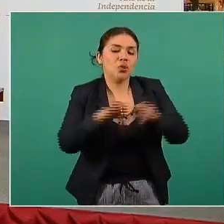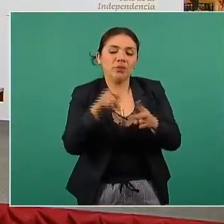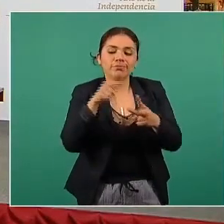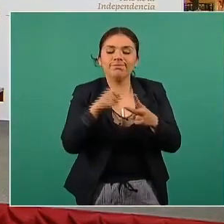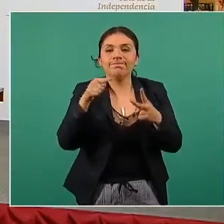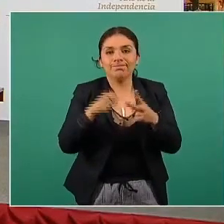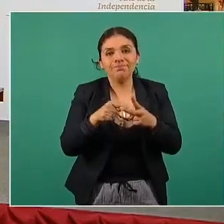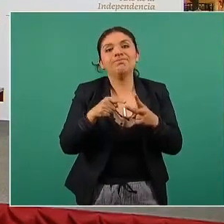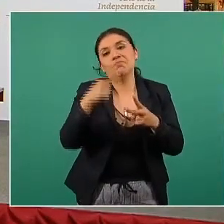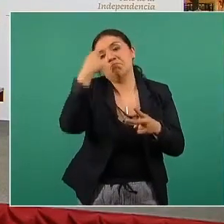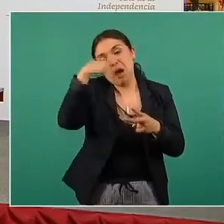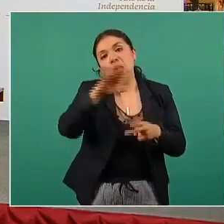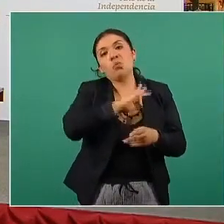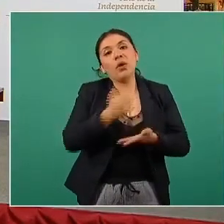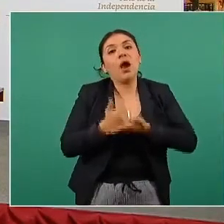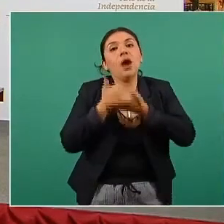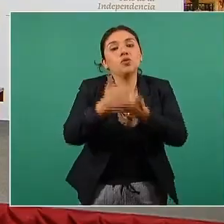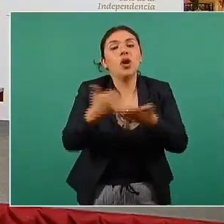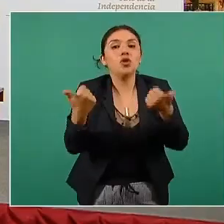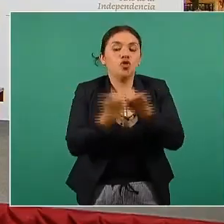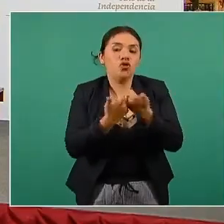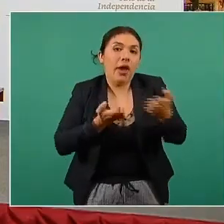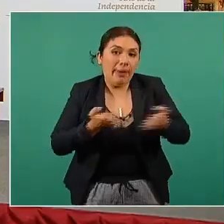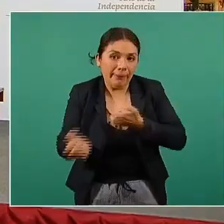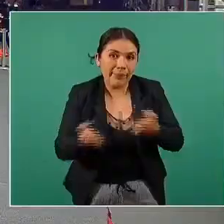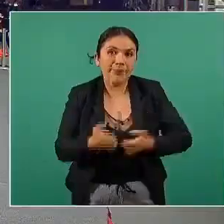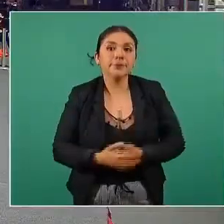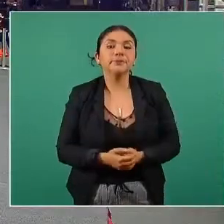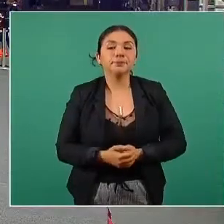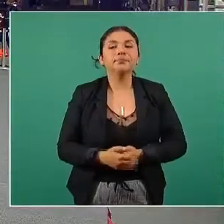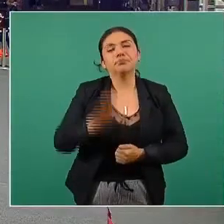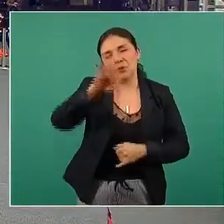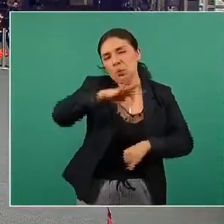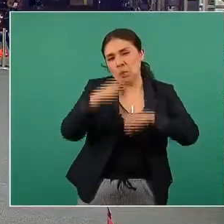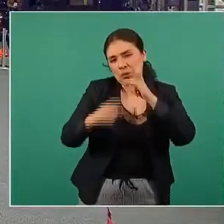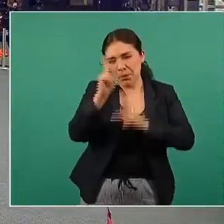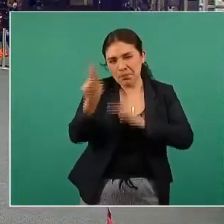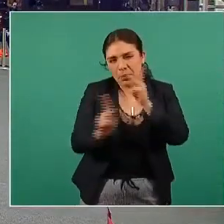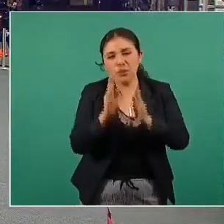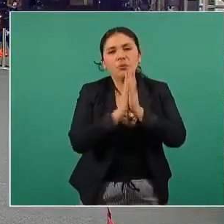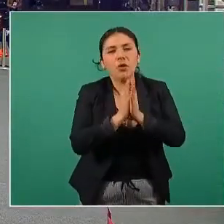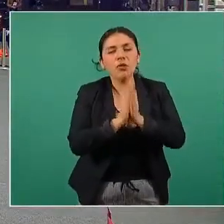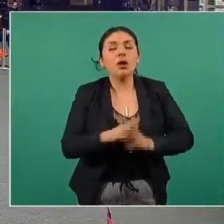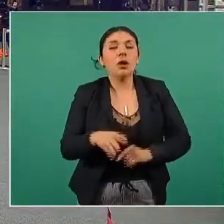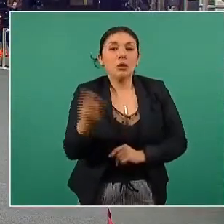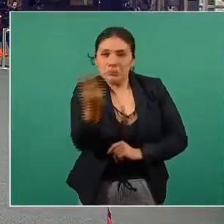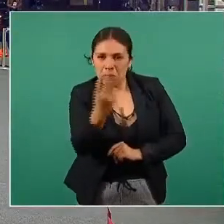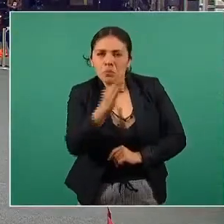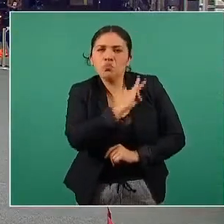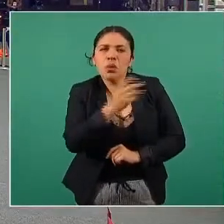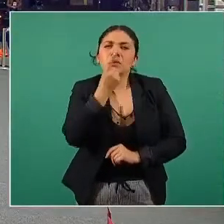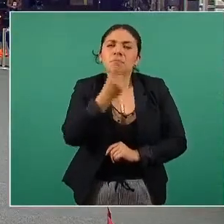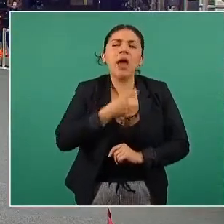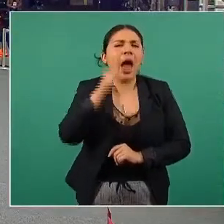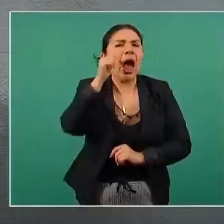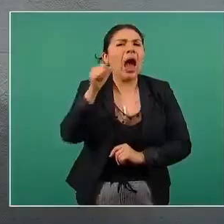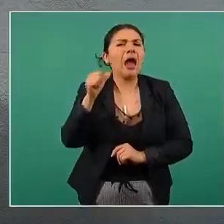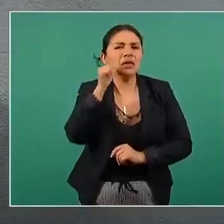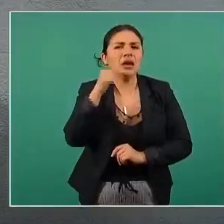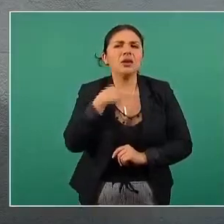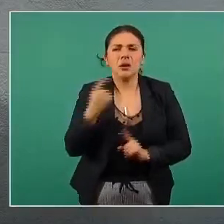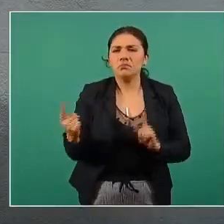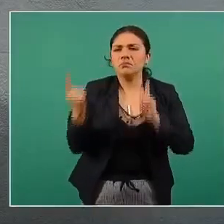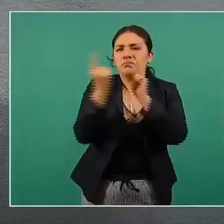factores donde nos puede apoyar la actividad física y finalmente si me lo permiten a ver si entre los tres me ayudan ayer tuve al doctor